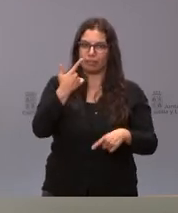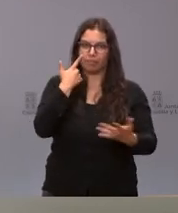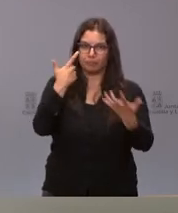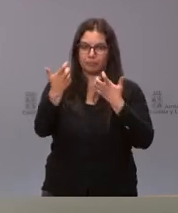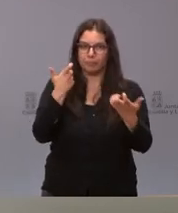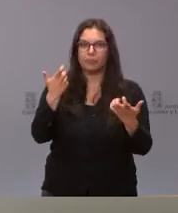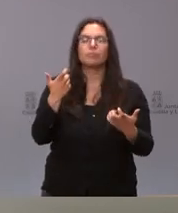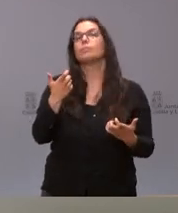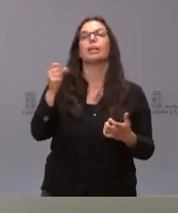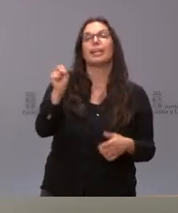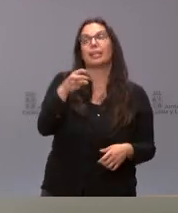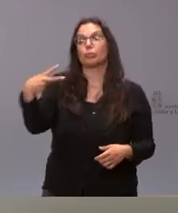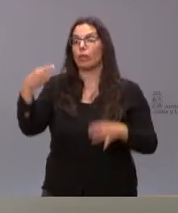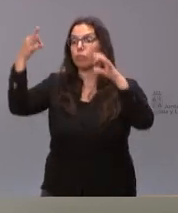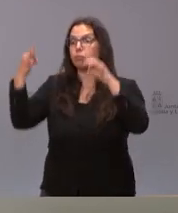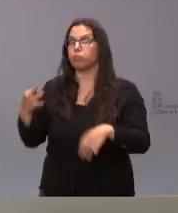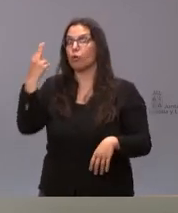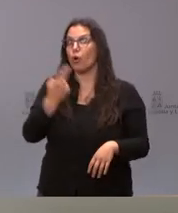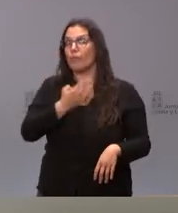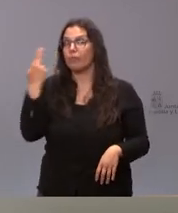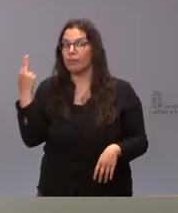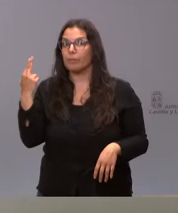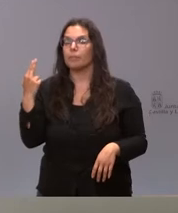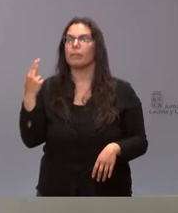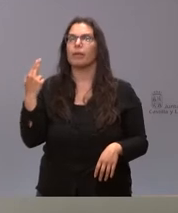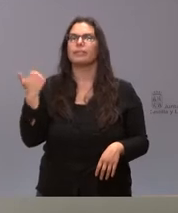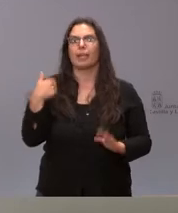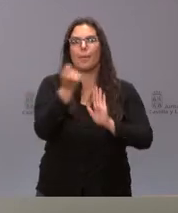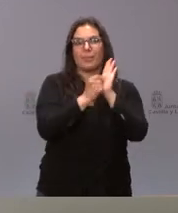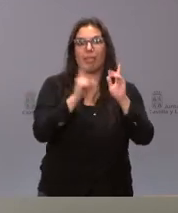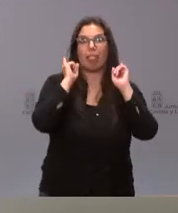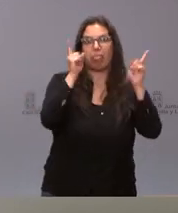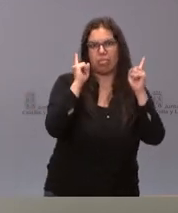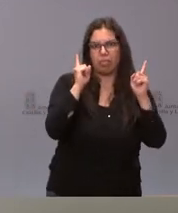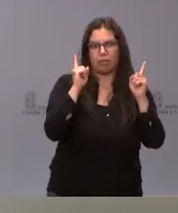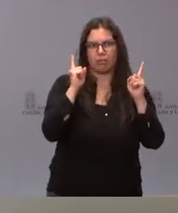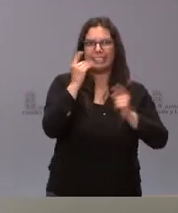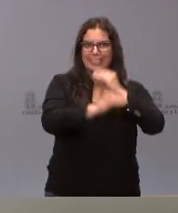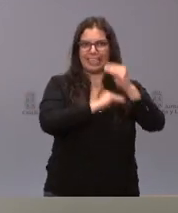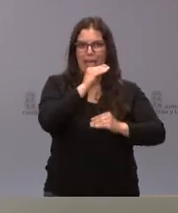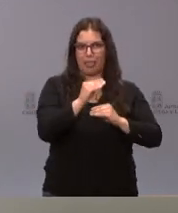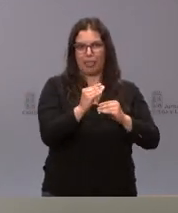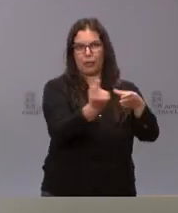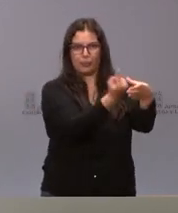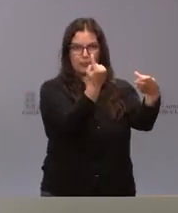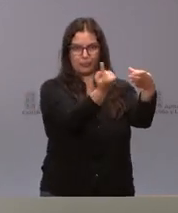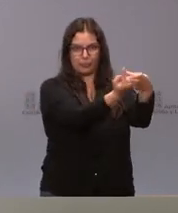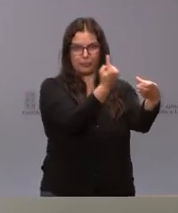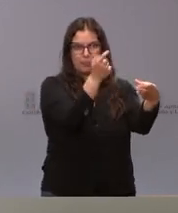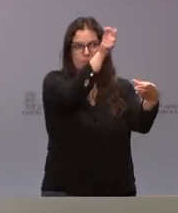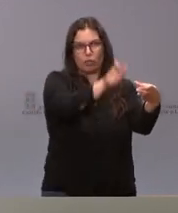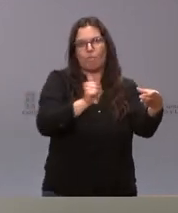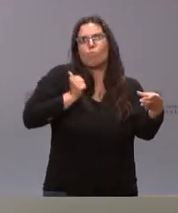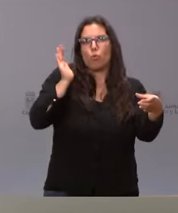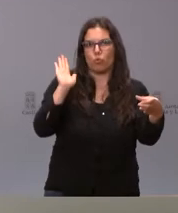tanto y cuánto el resultado se confirma en un sentido o en otro se han tomado las medidas de precaución correspondientes vinculadas al aislamiento de la